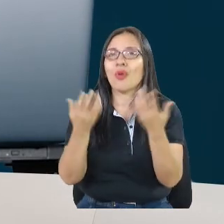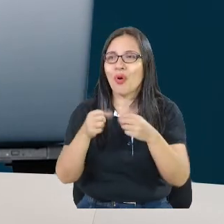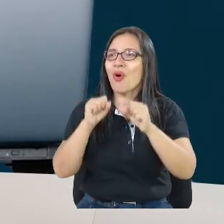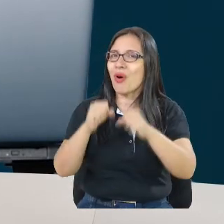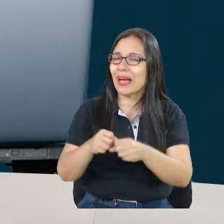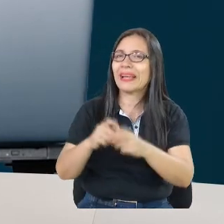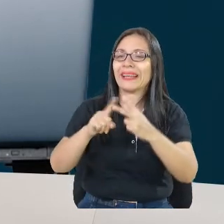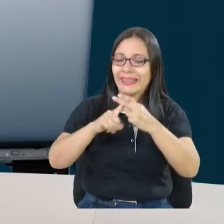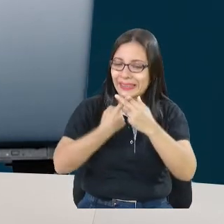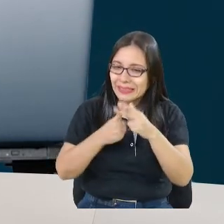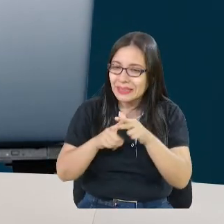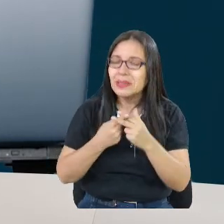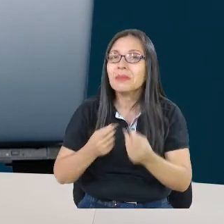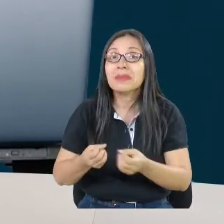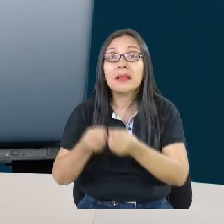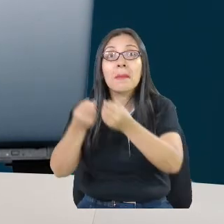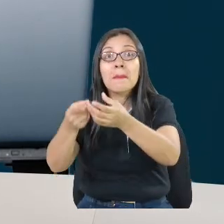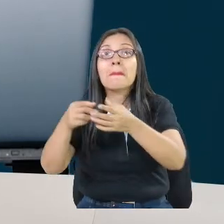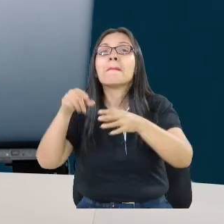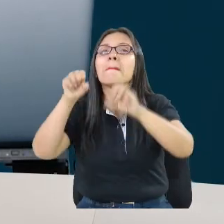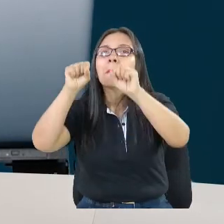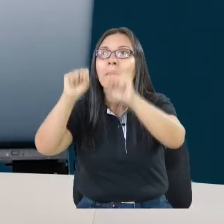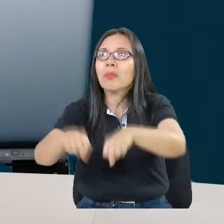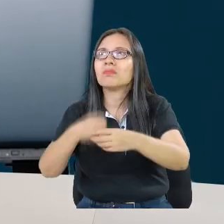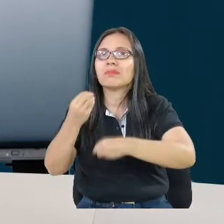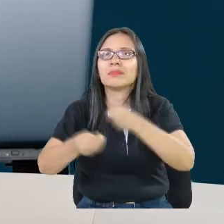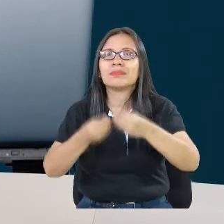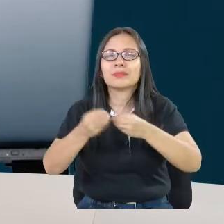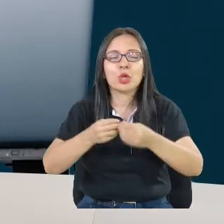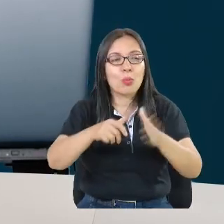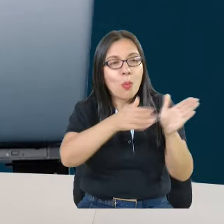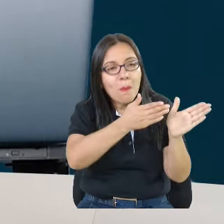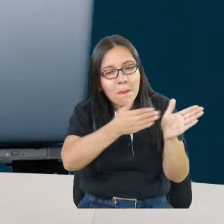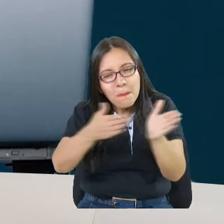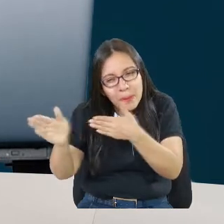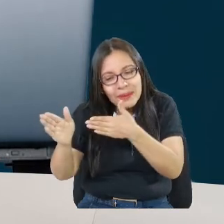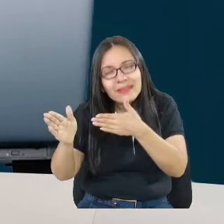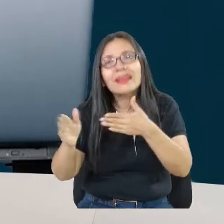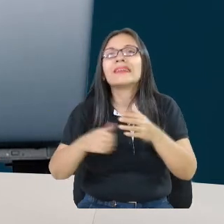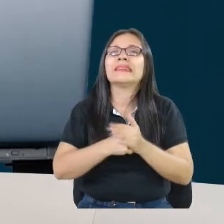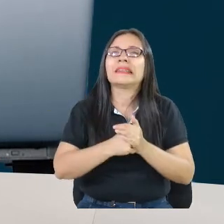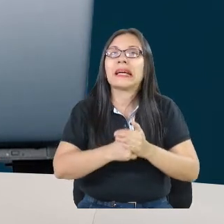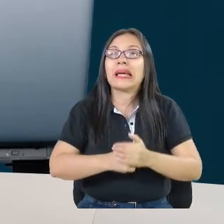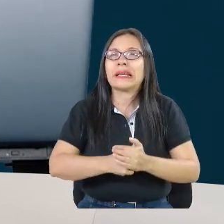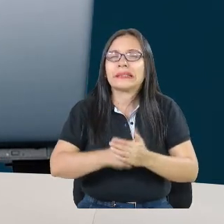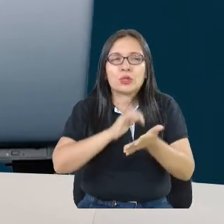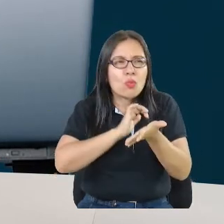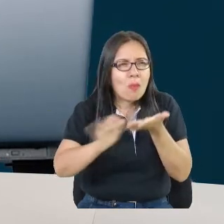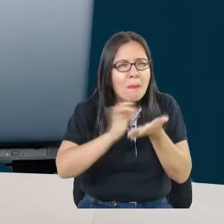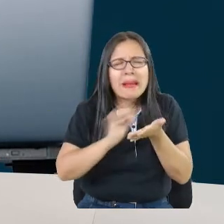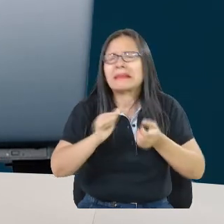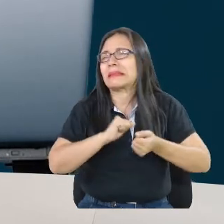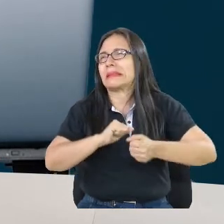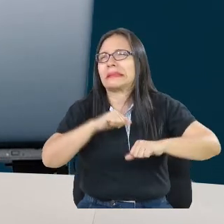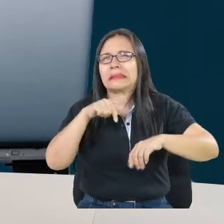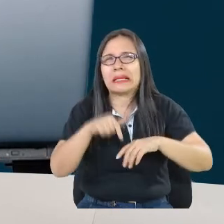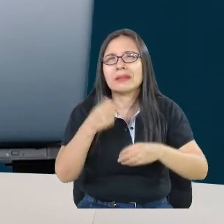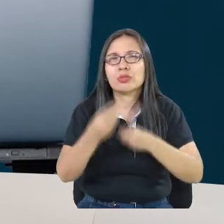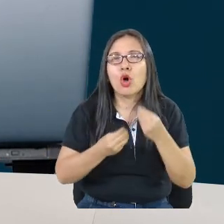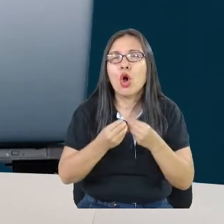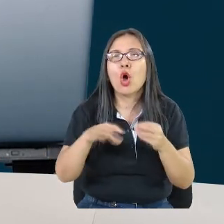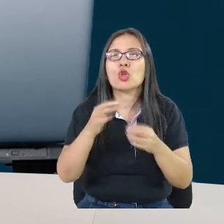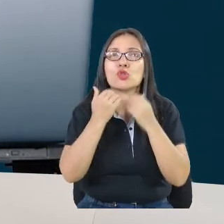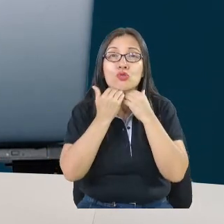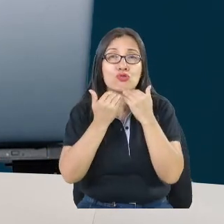familiar de emergencias. Que ellos puedan identificar puntos de encuentro. No sé si todos ustedes tienen con sus